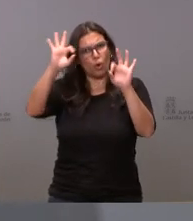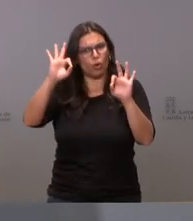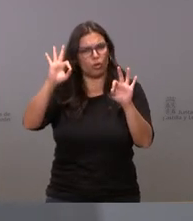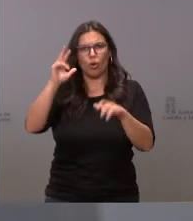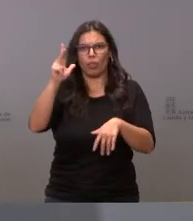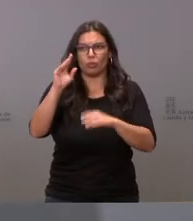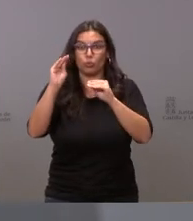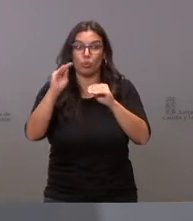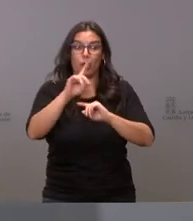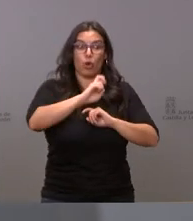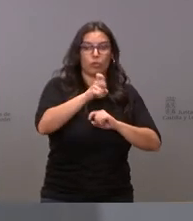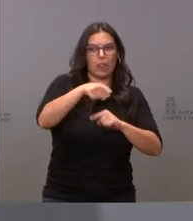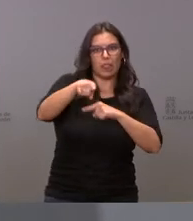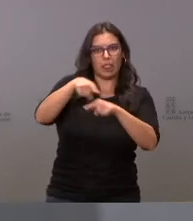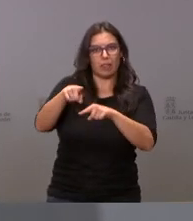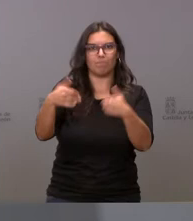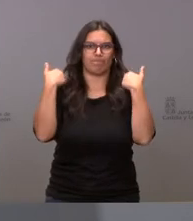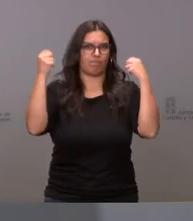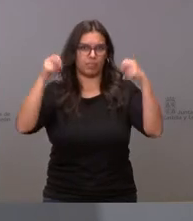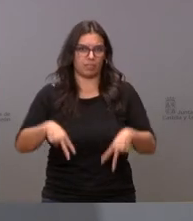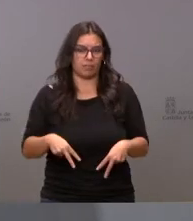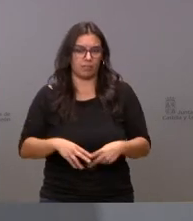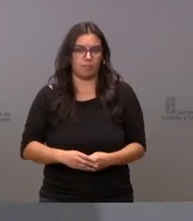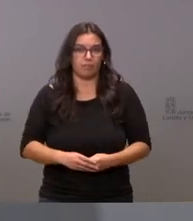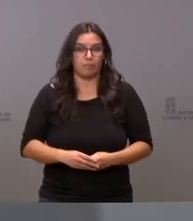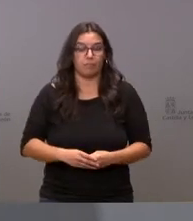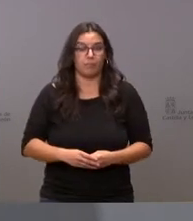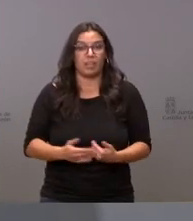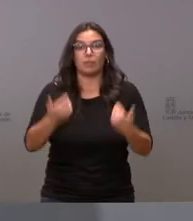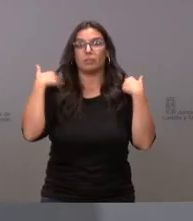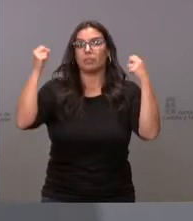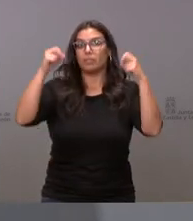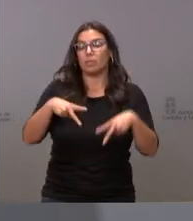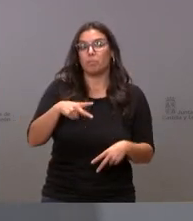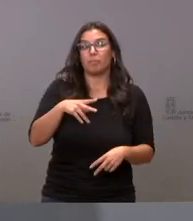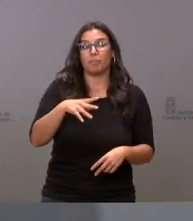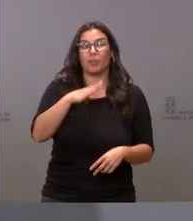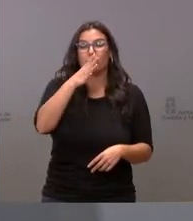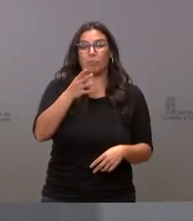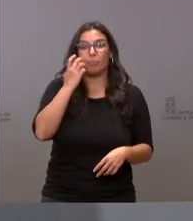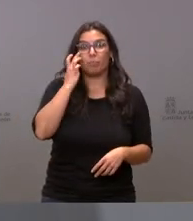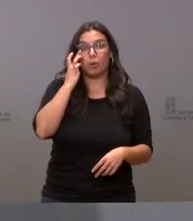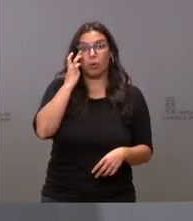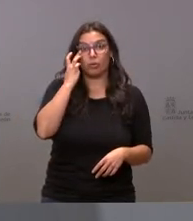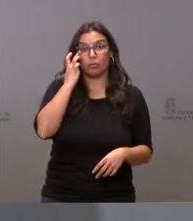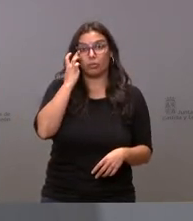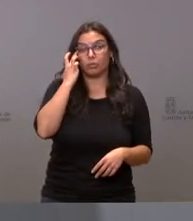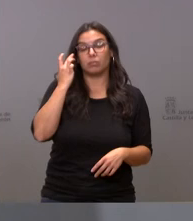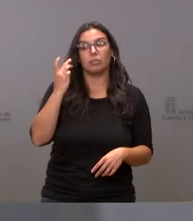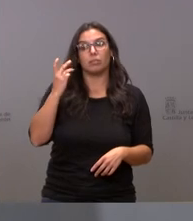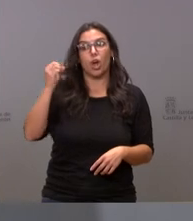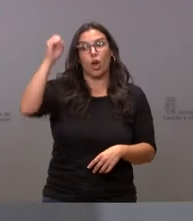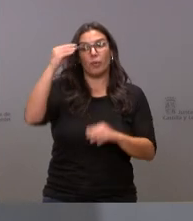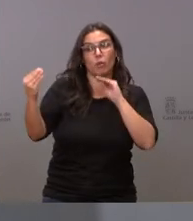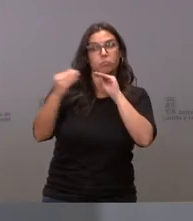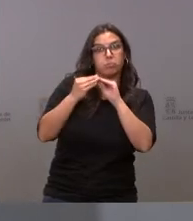manera no responsable y de manera no responsable no porque estar o no esté de acuerdo con